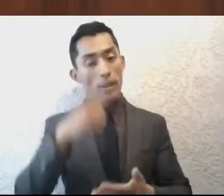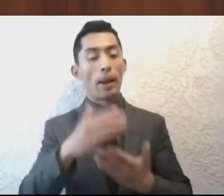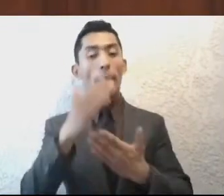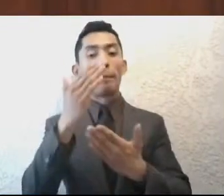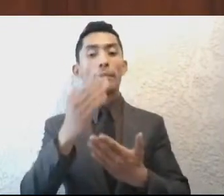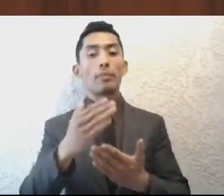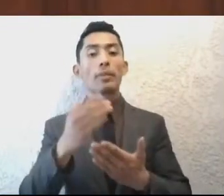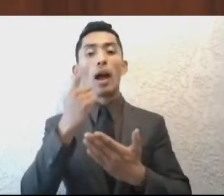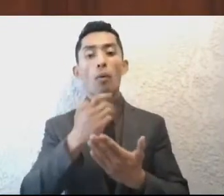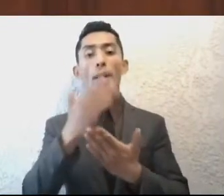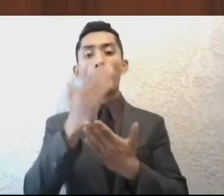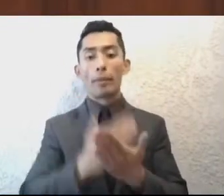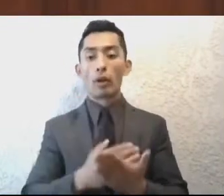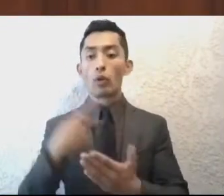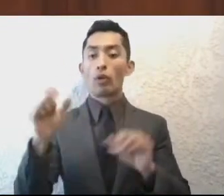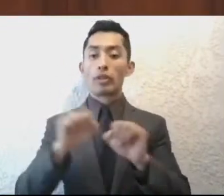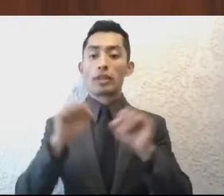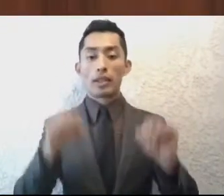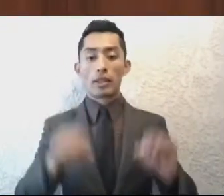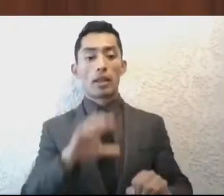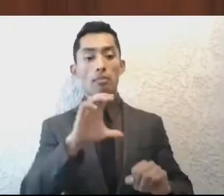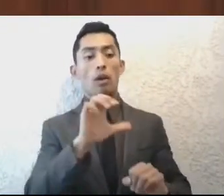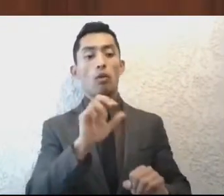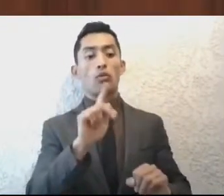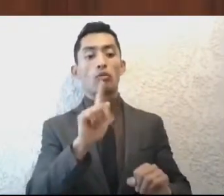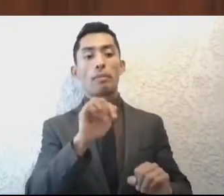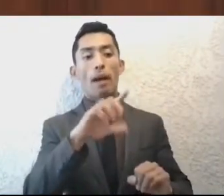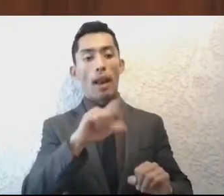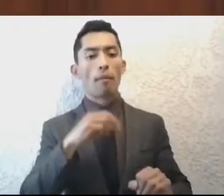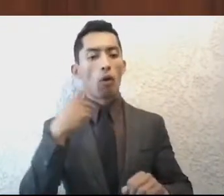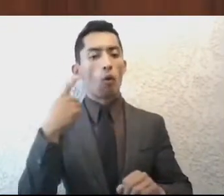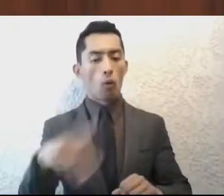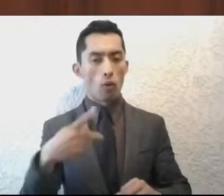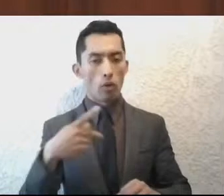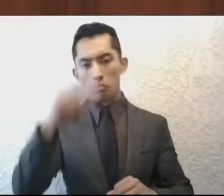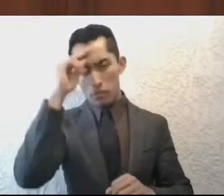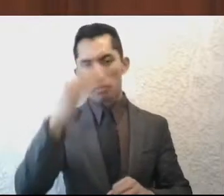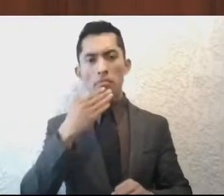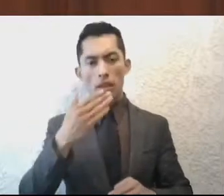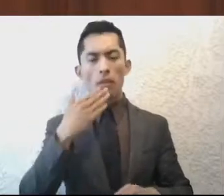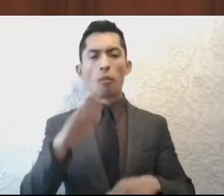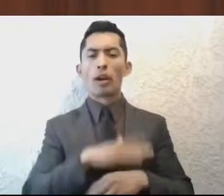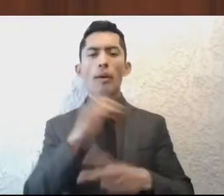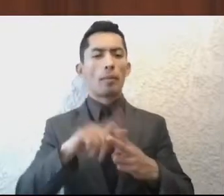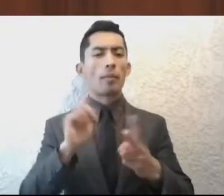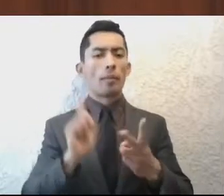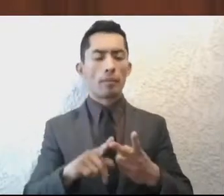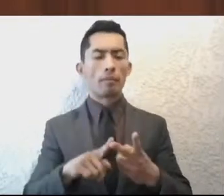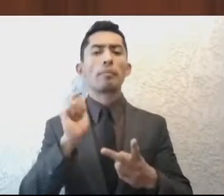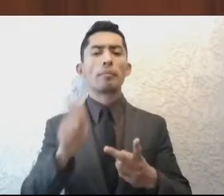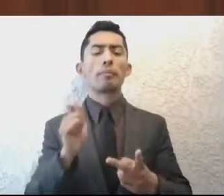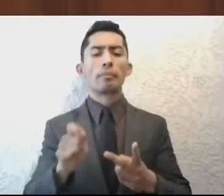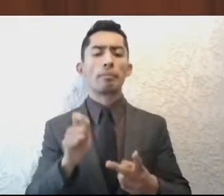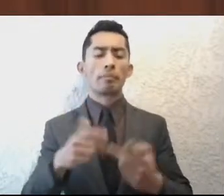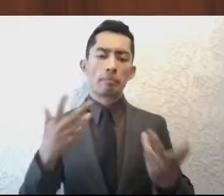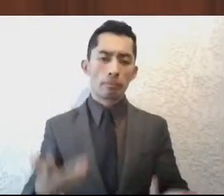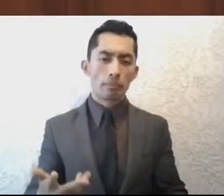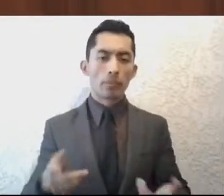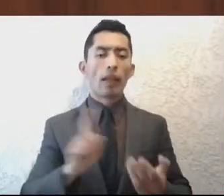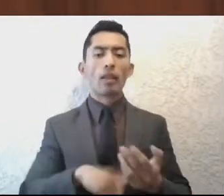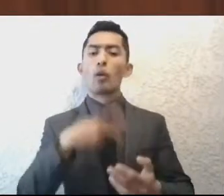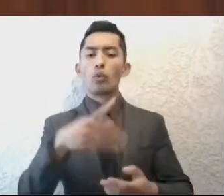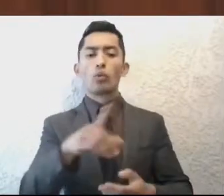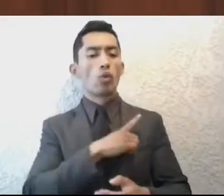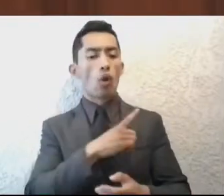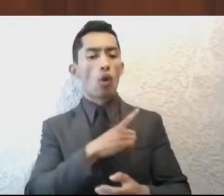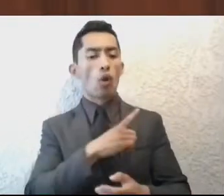agua del propio sistema Kutzamala, lo cual es sumamente inteligente por dos razones, la primera porque los hace de alguna forma autosuficientes de infraestructura